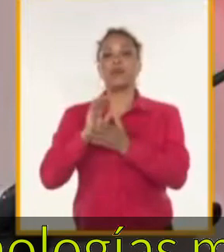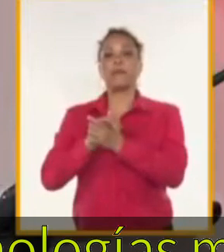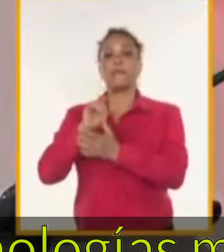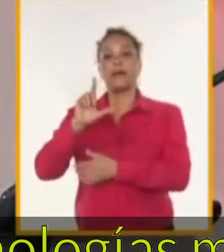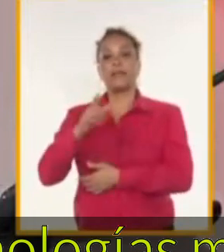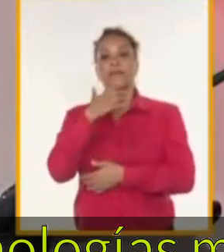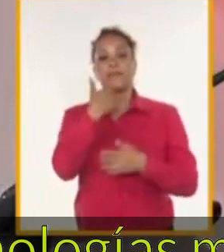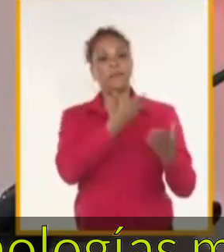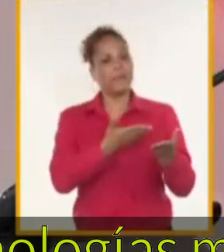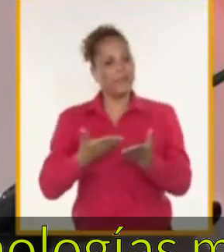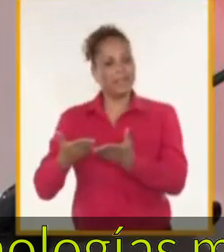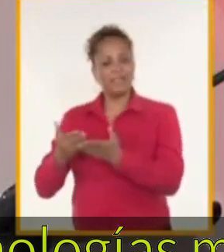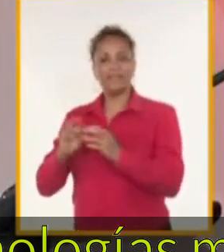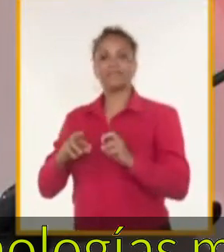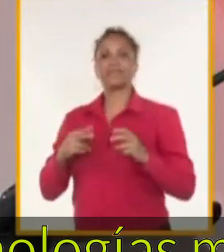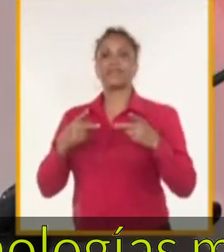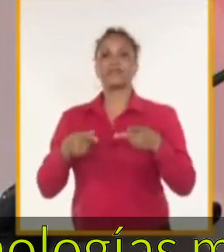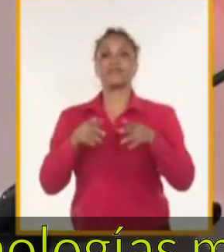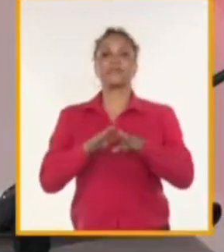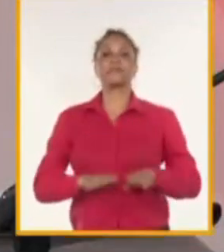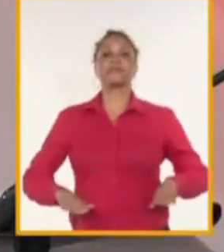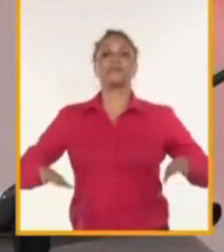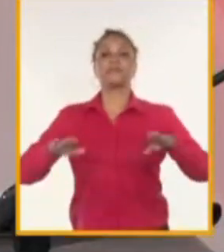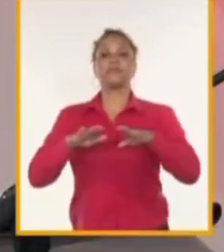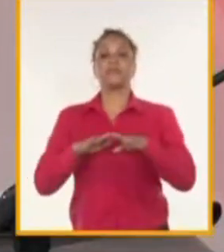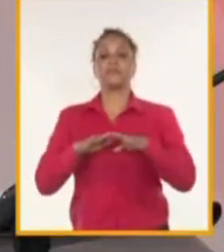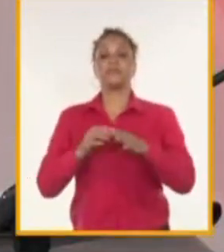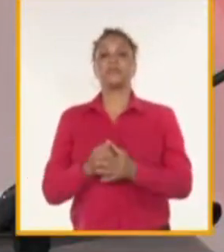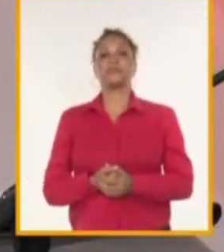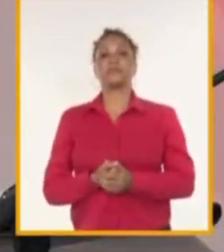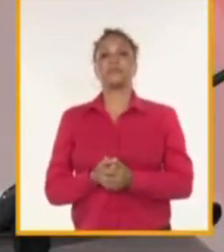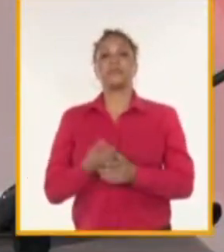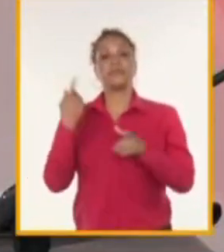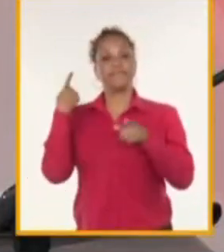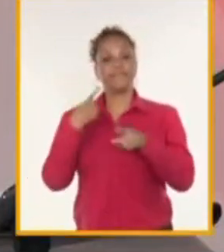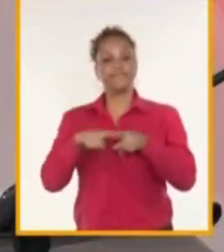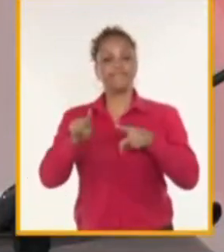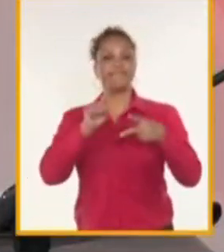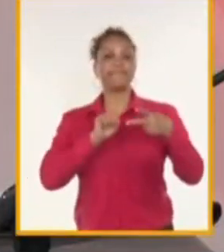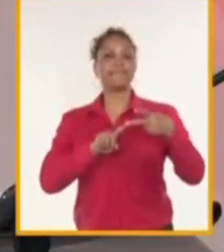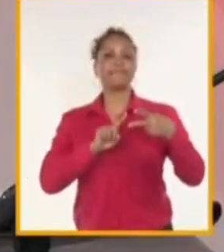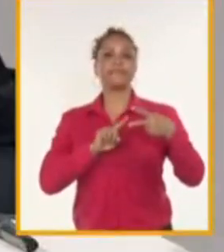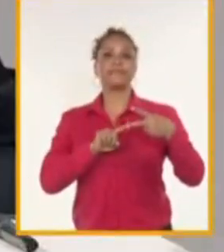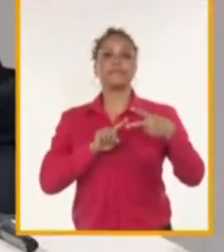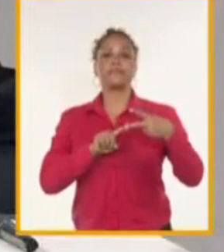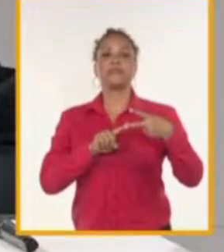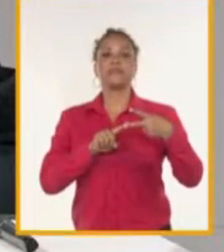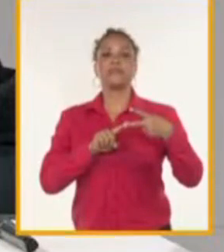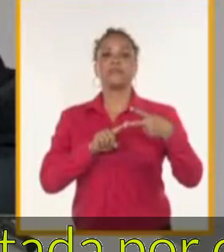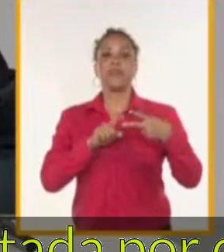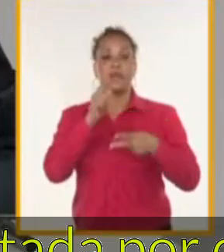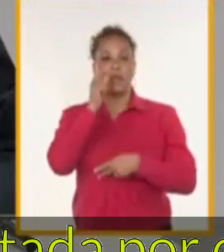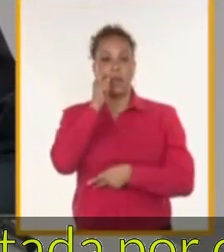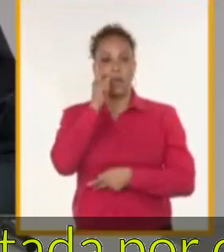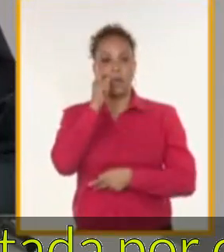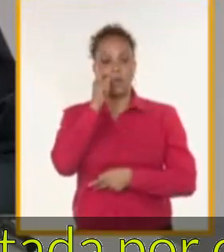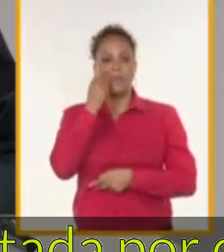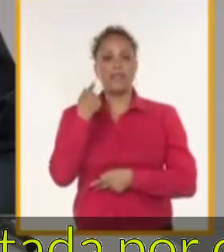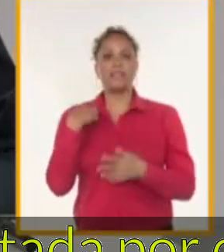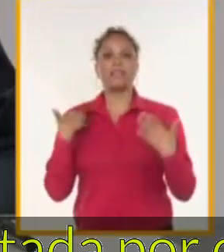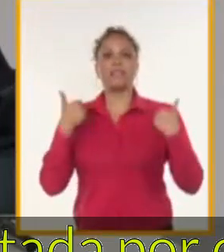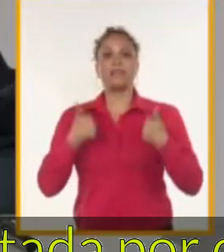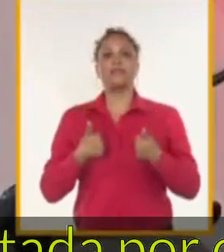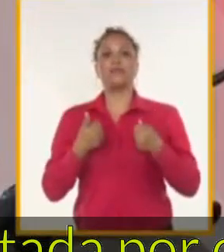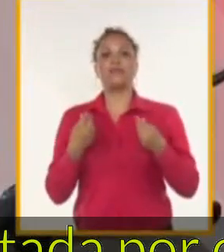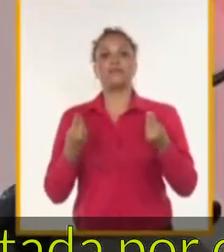Bienvenida, Ana Teresa, nuevamente acá en nuestra mesa redonda. Y nos acompaña también esta vez el compañero Leonardo Sosa Barrios, director adjunto